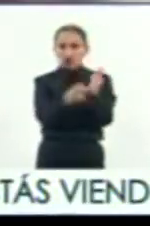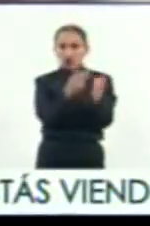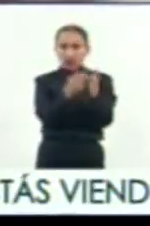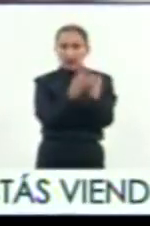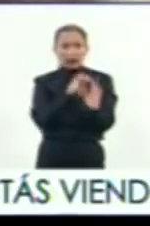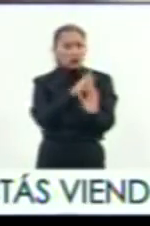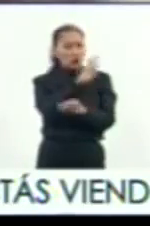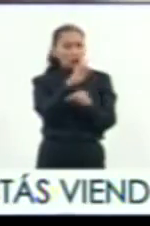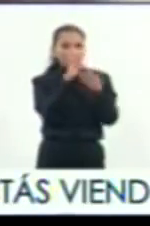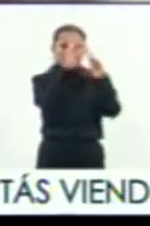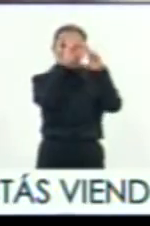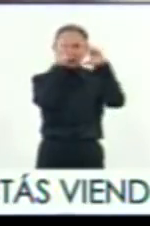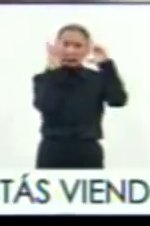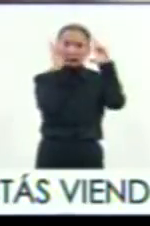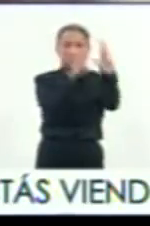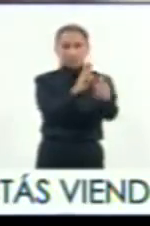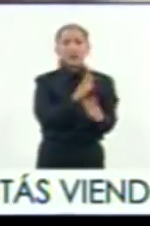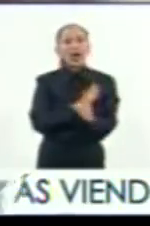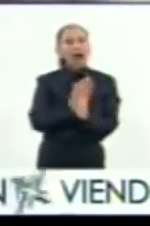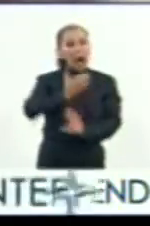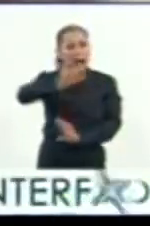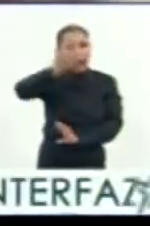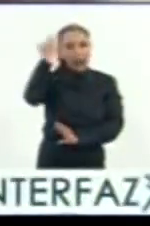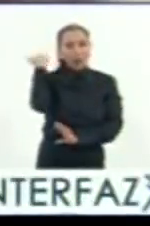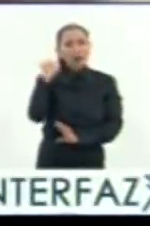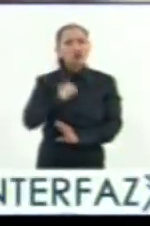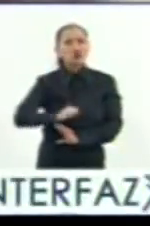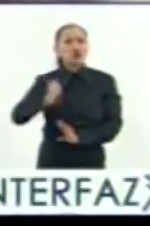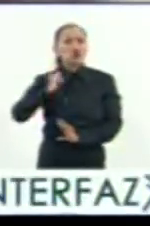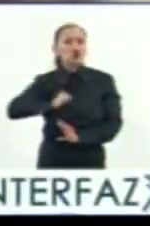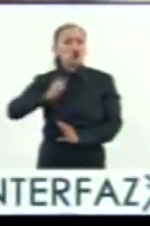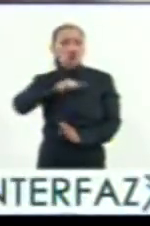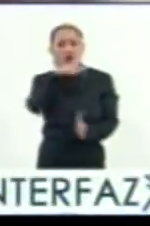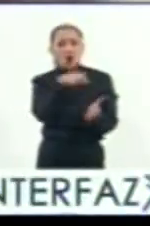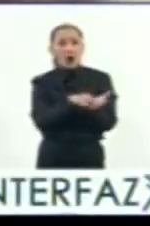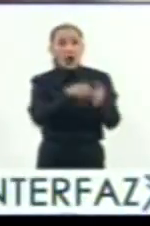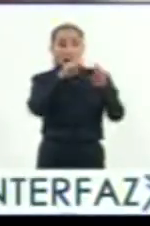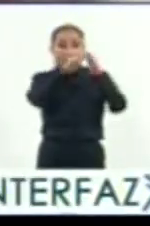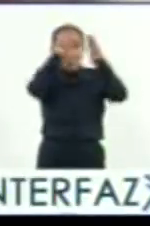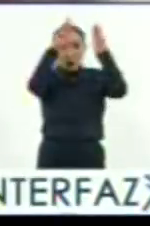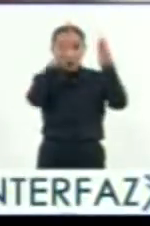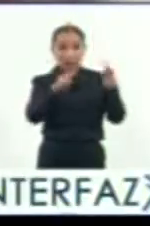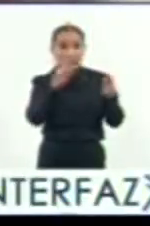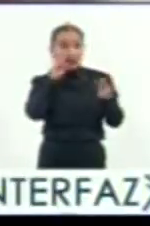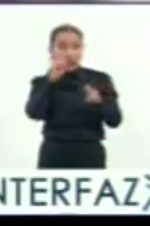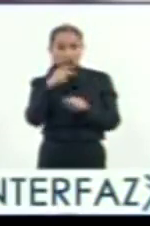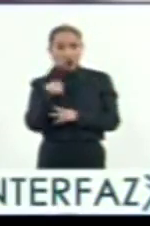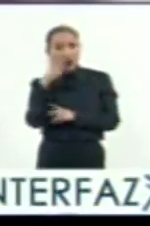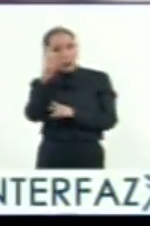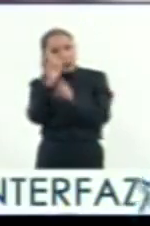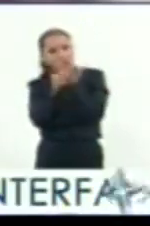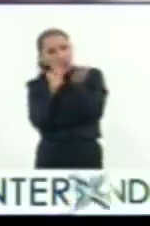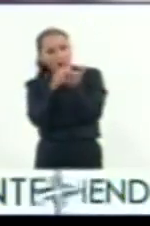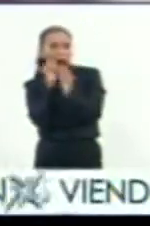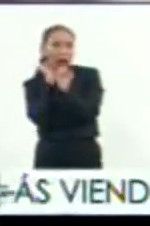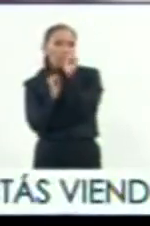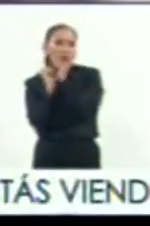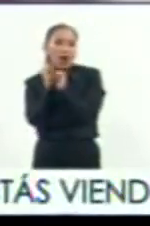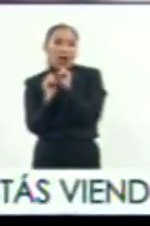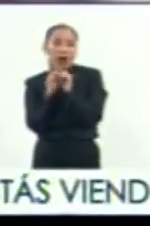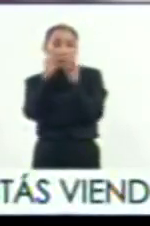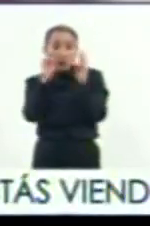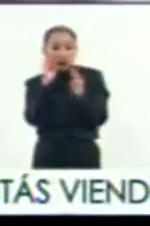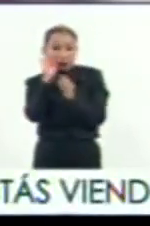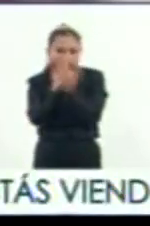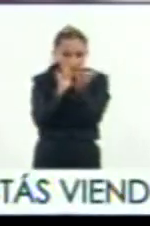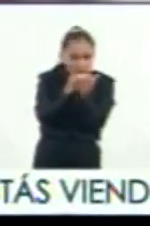venerada. Si bien es cierto que ya teníamos un culto prehispánico a los sitios de montaña, pues tu servidor se dedica a la arqueología de alta montaña